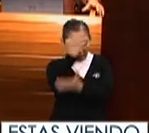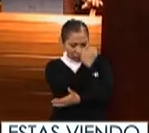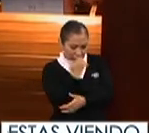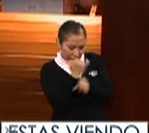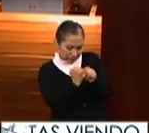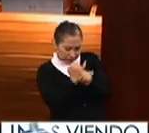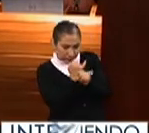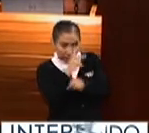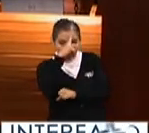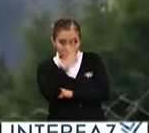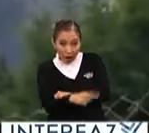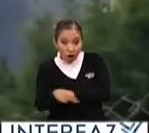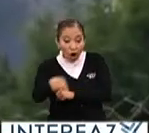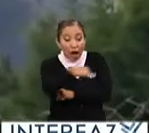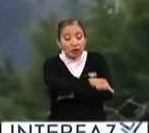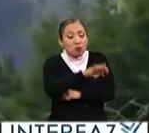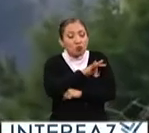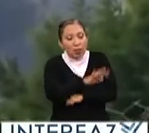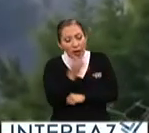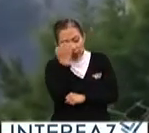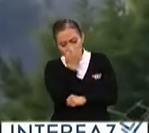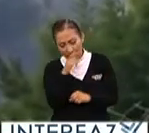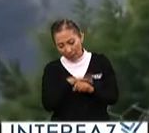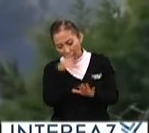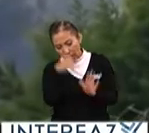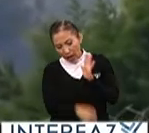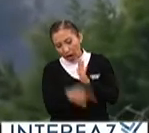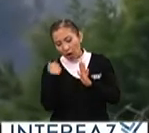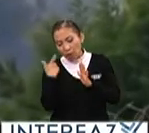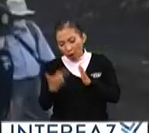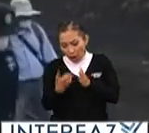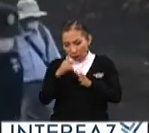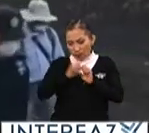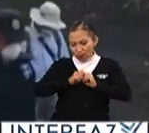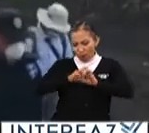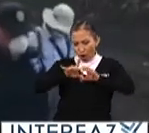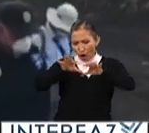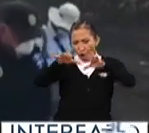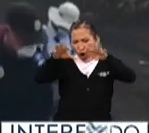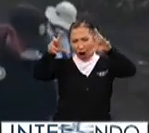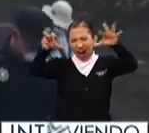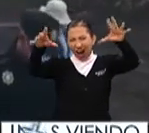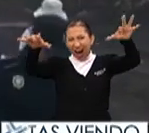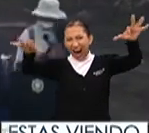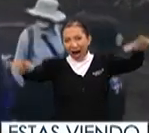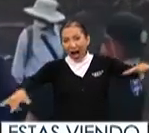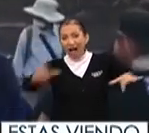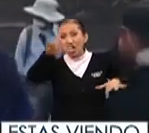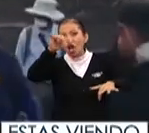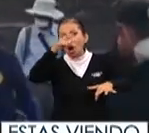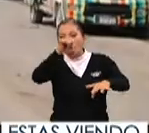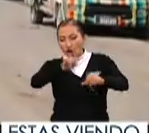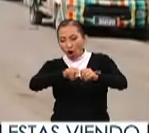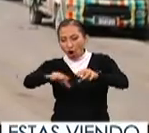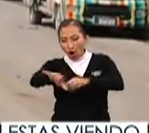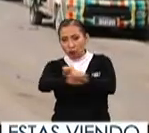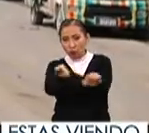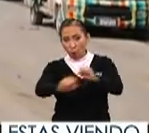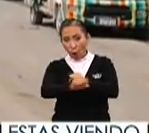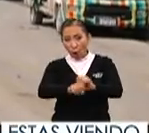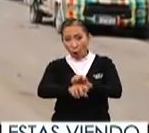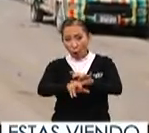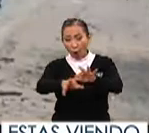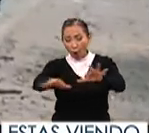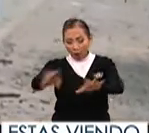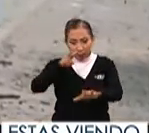los investigadores mexicanos quienes pudieron estudiar más a fondo el flujo piroclástico es decir el flujo de lodo que dejan las explosiones